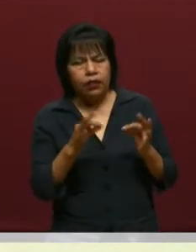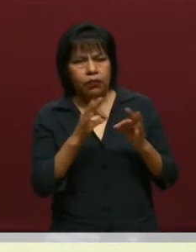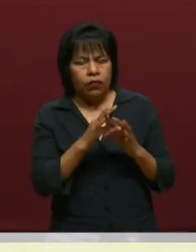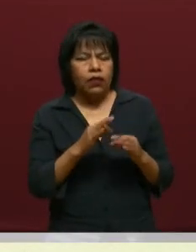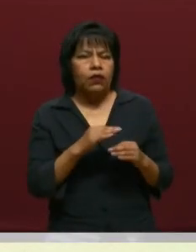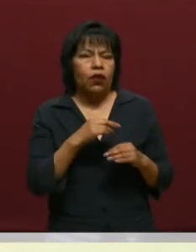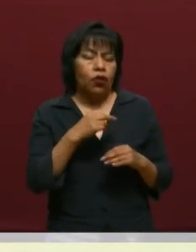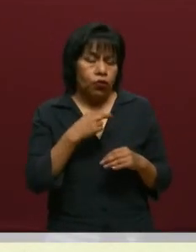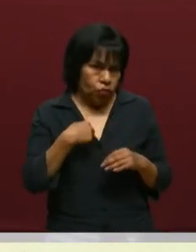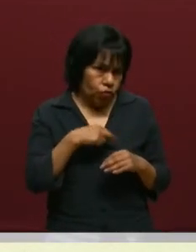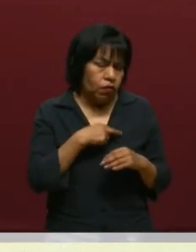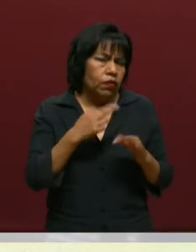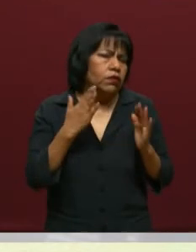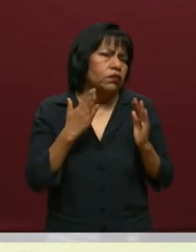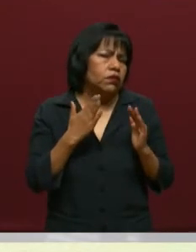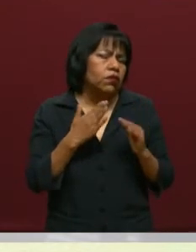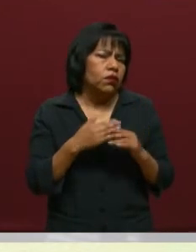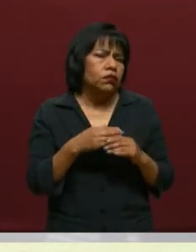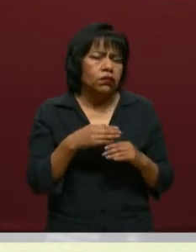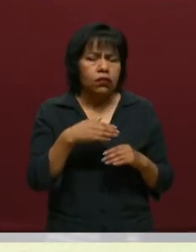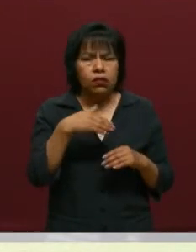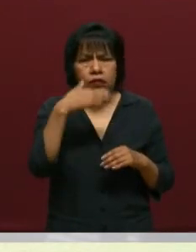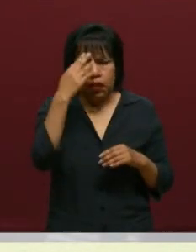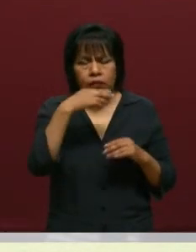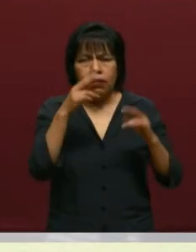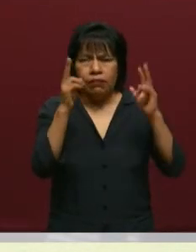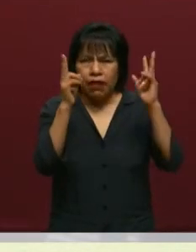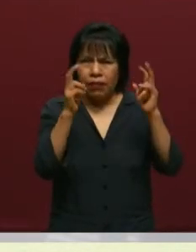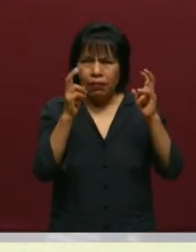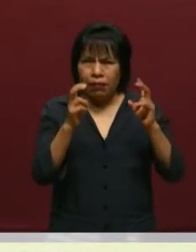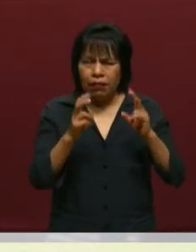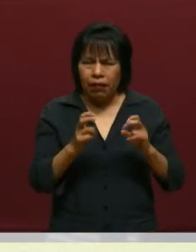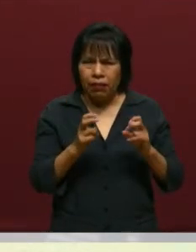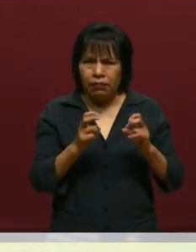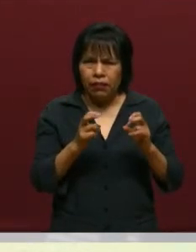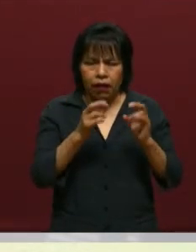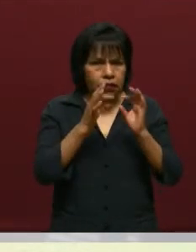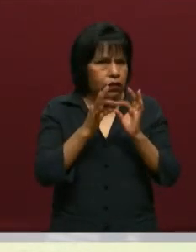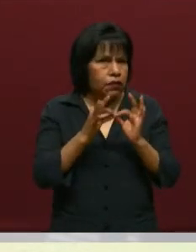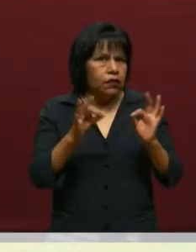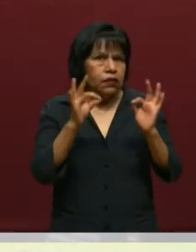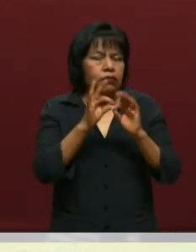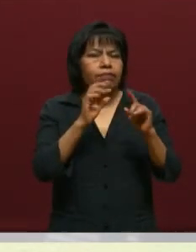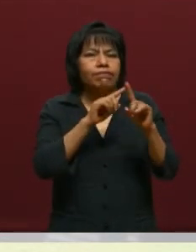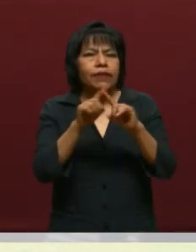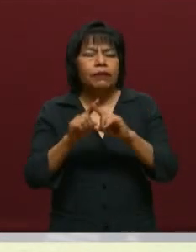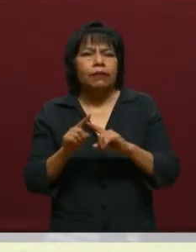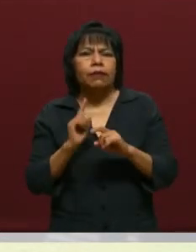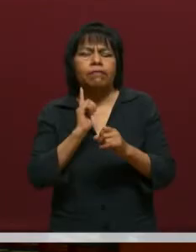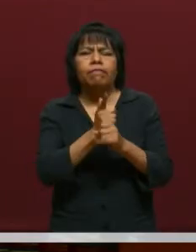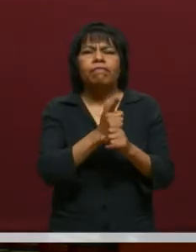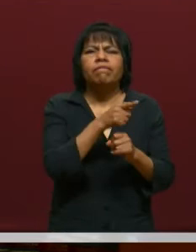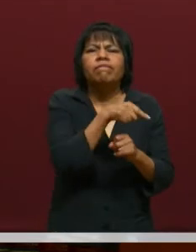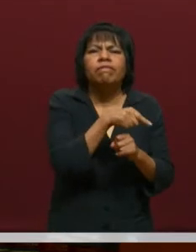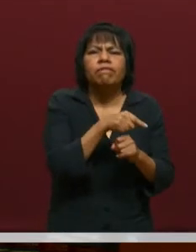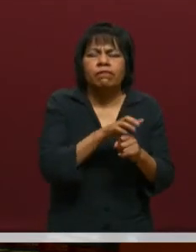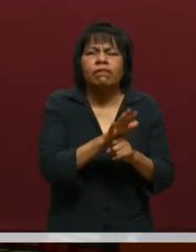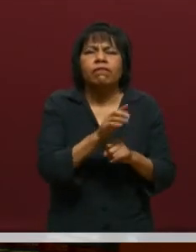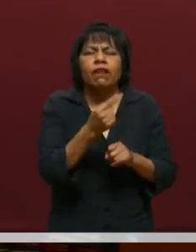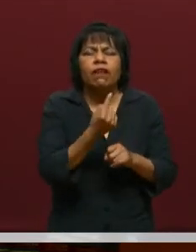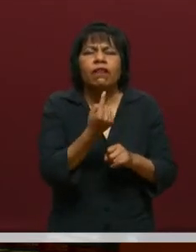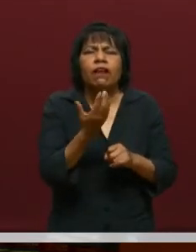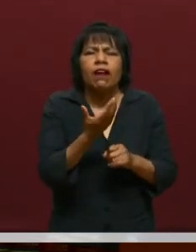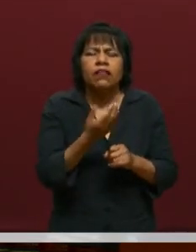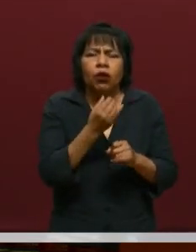tomamos relevancia con los temas que estamos abordando, tomamos relevancia con identificar y saber qué estamos haciendo